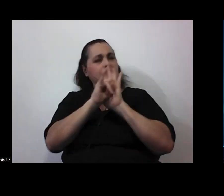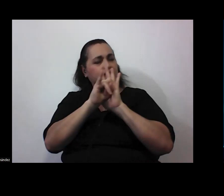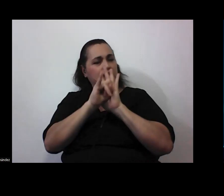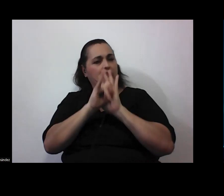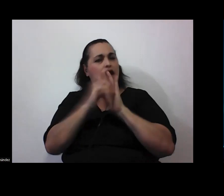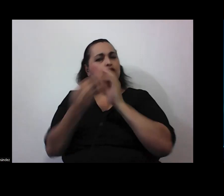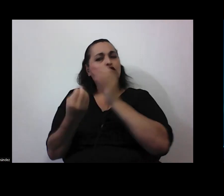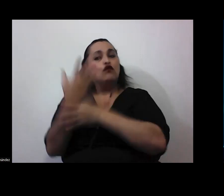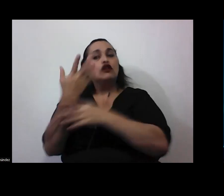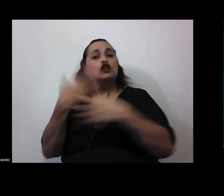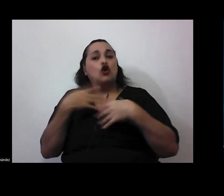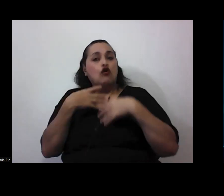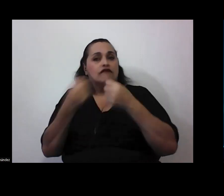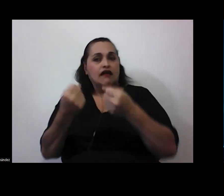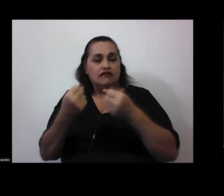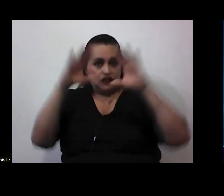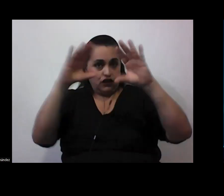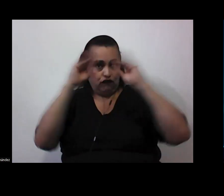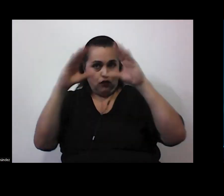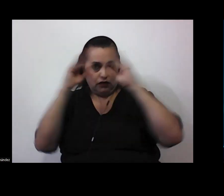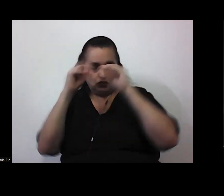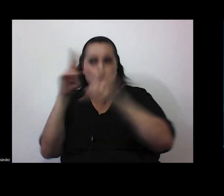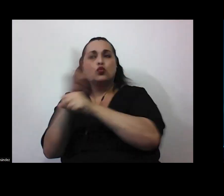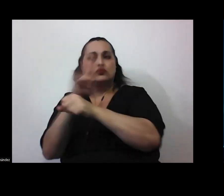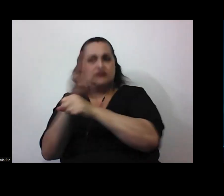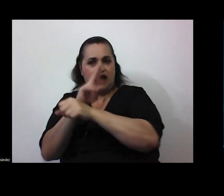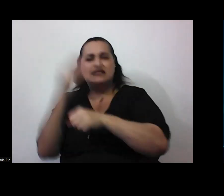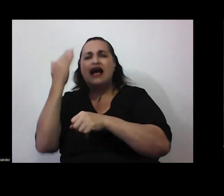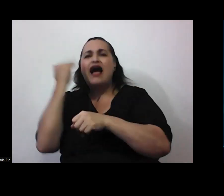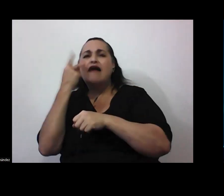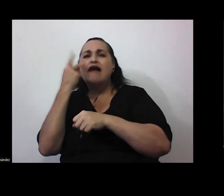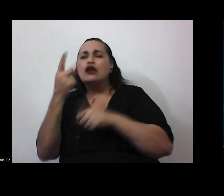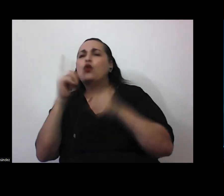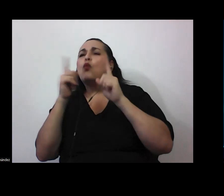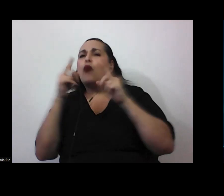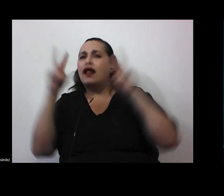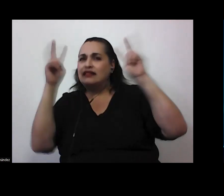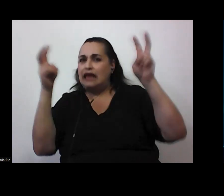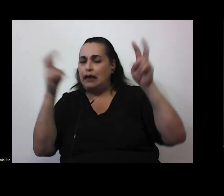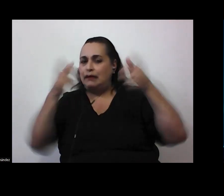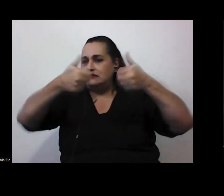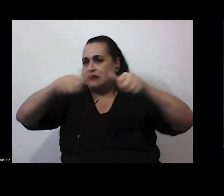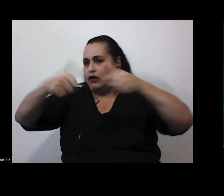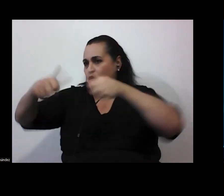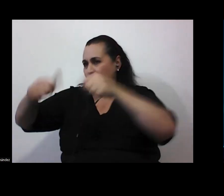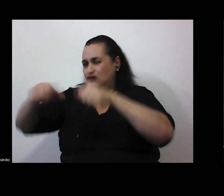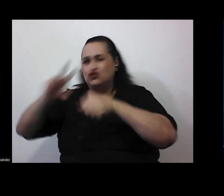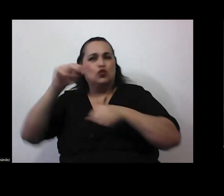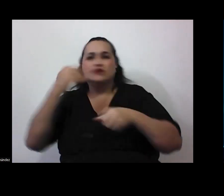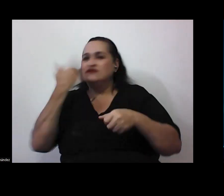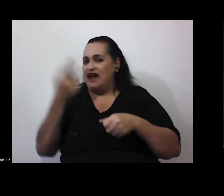información y usarlas para saber sobre qué temas hay consensos no es fácil de hacer eso pero no nos queda otra